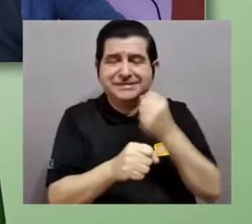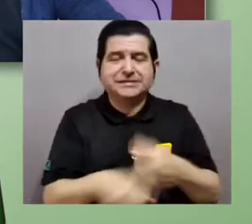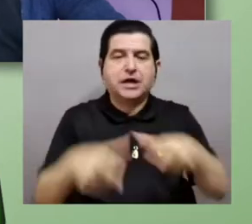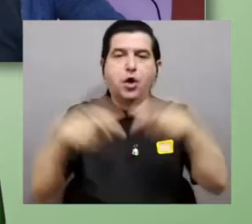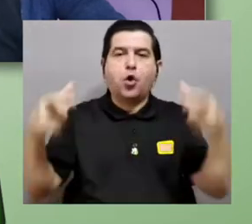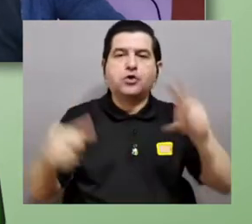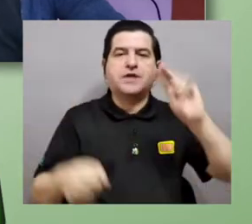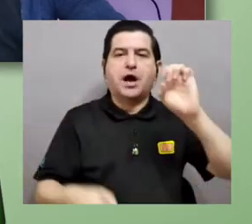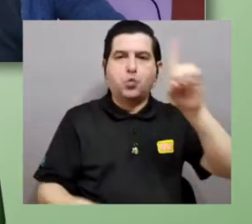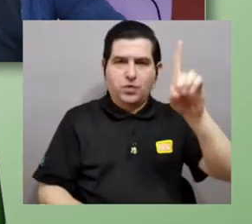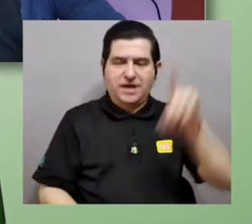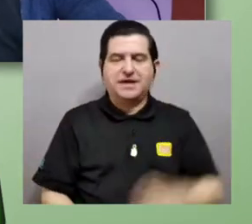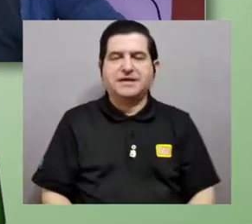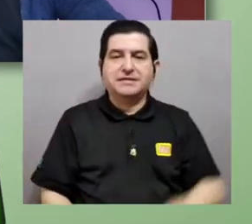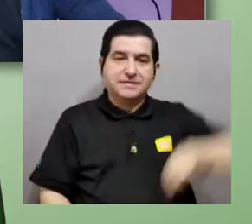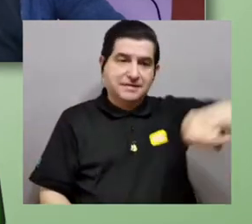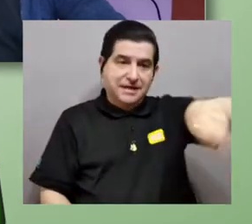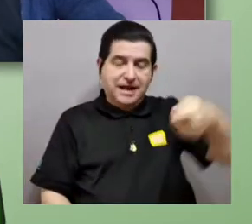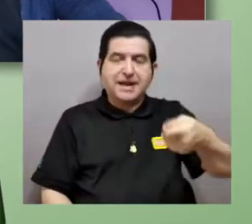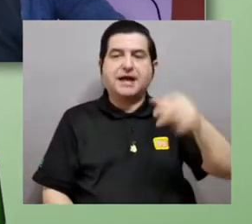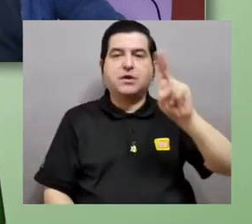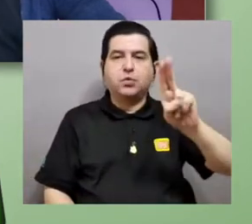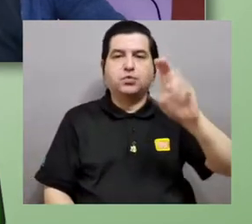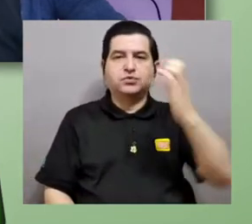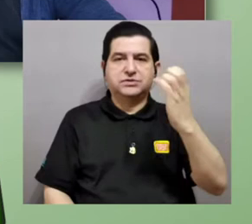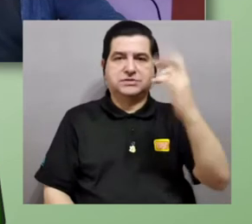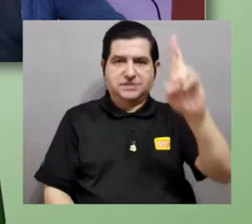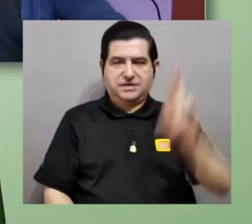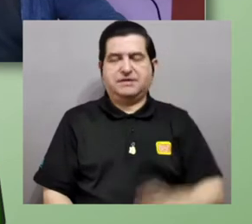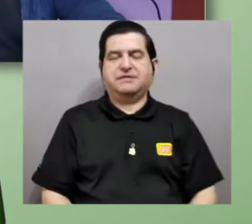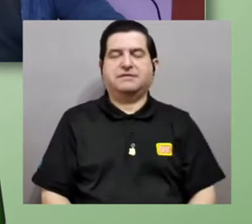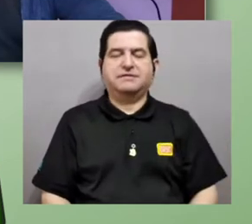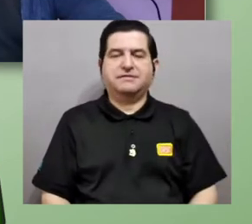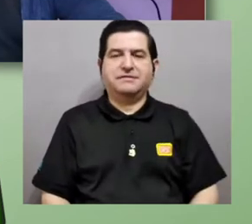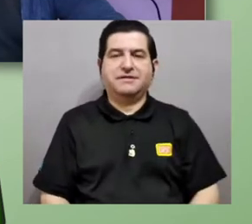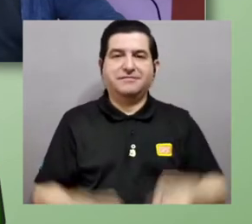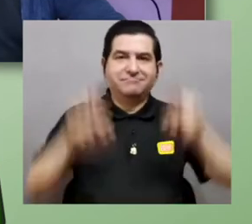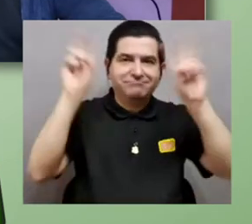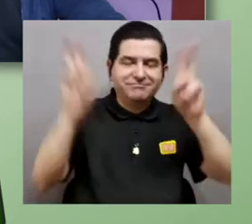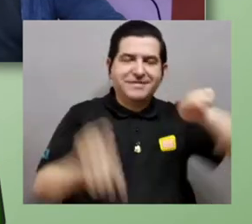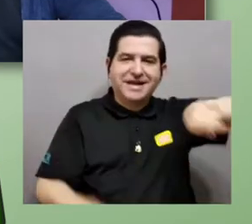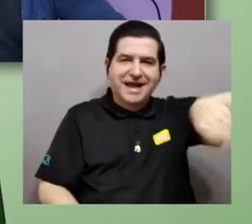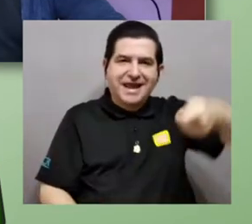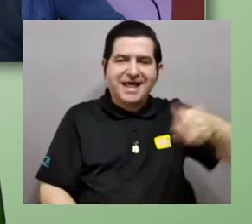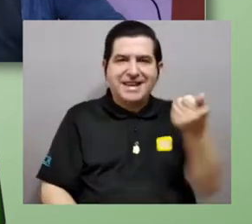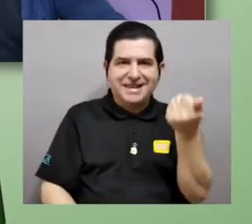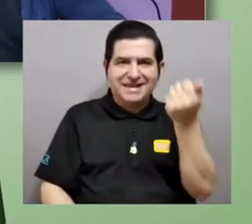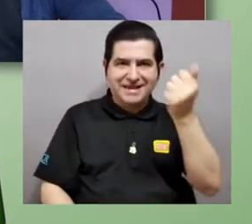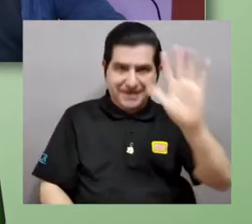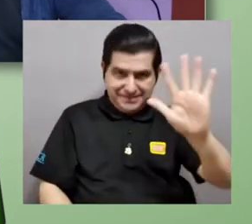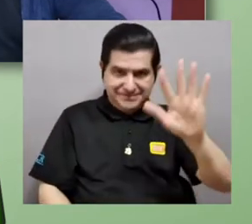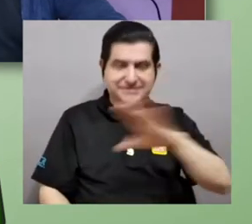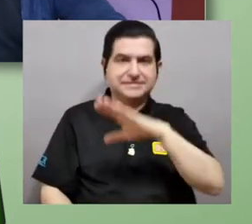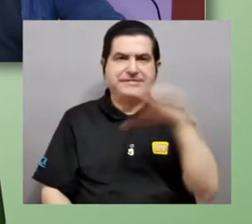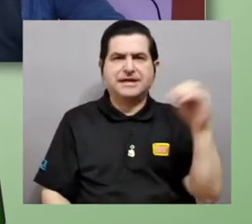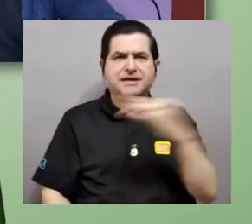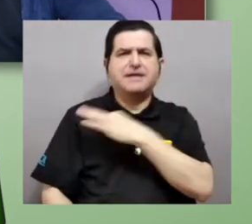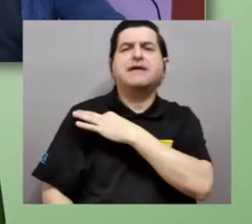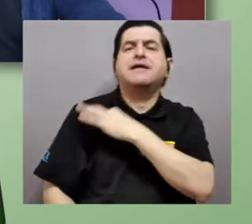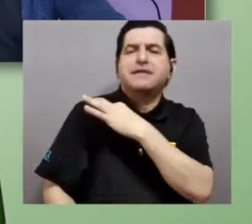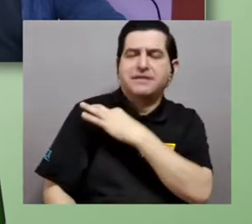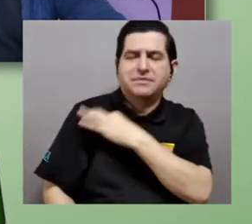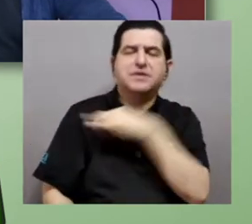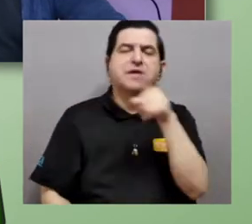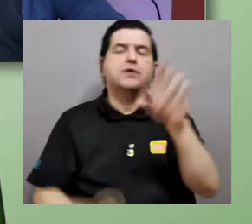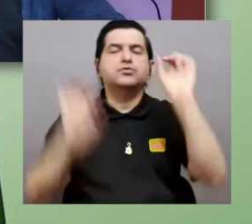esfuerzo de Onda UNED, del canal de la UCR, el canal 15, así como lo conocemos, y pues más